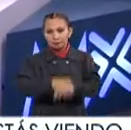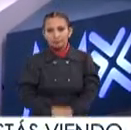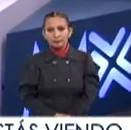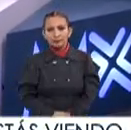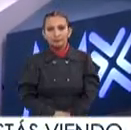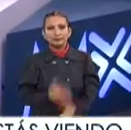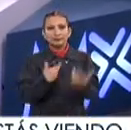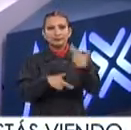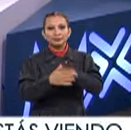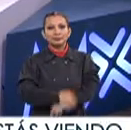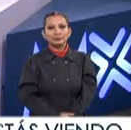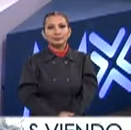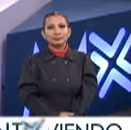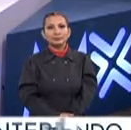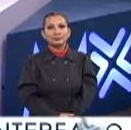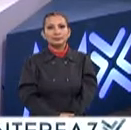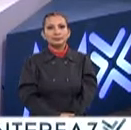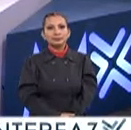Regresamos